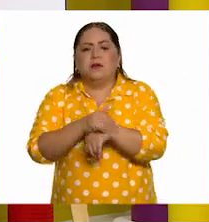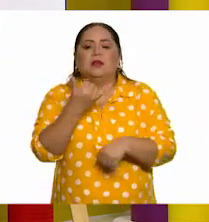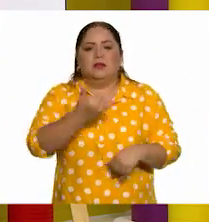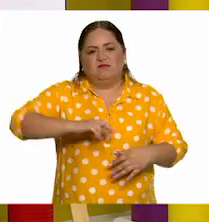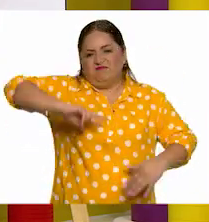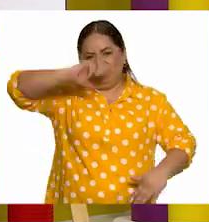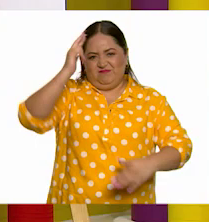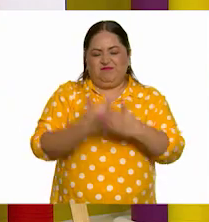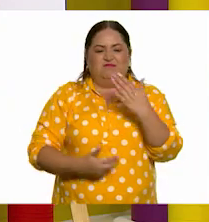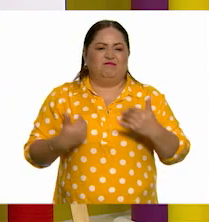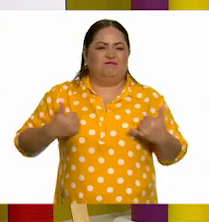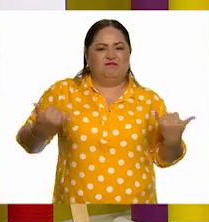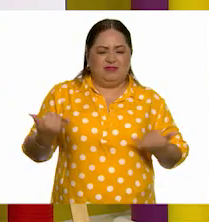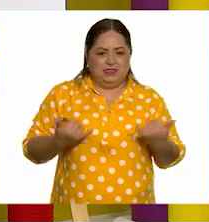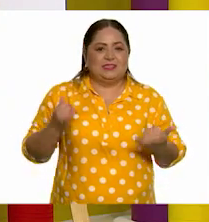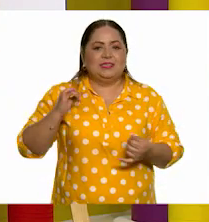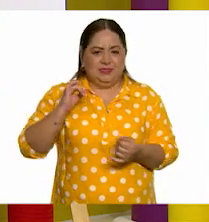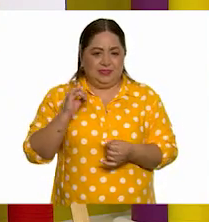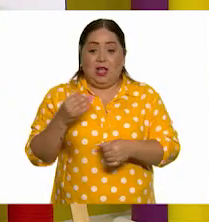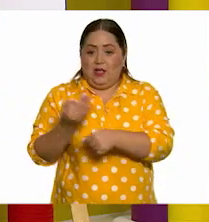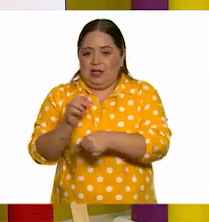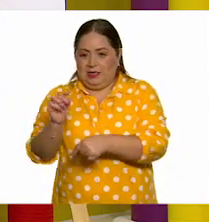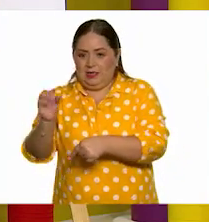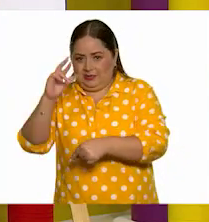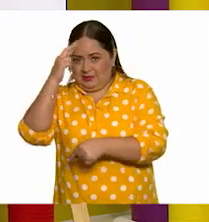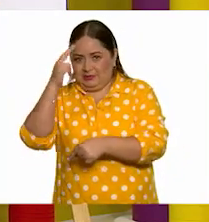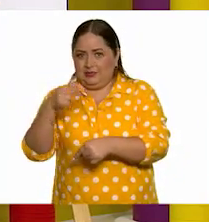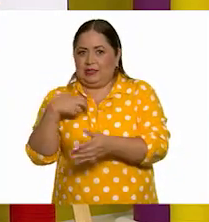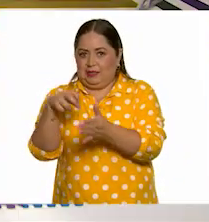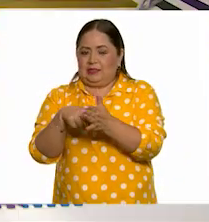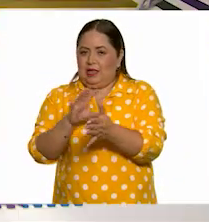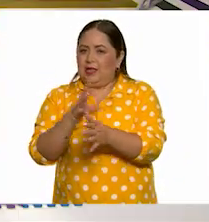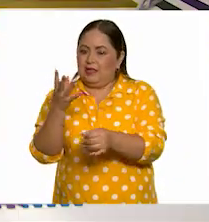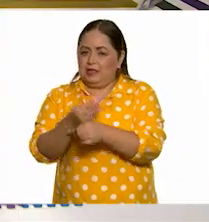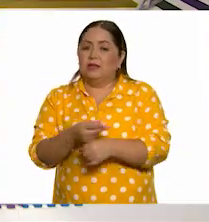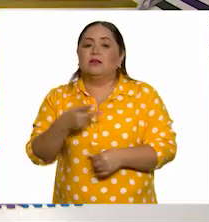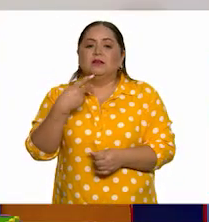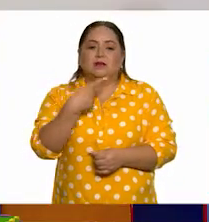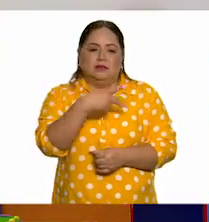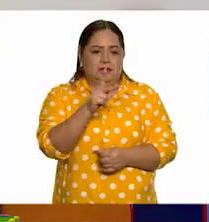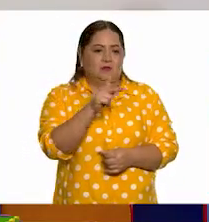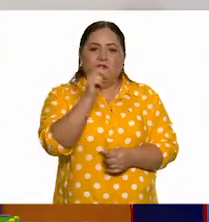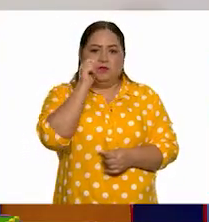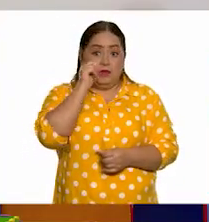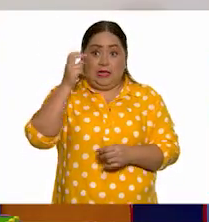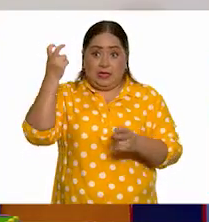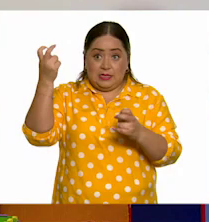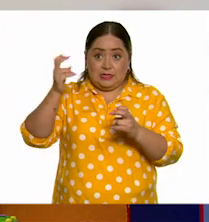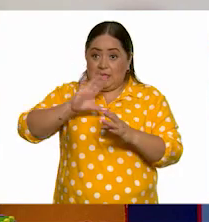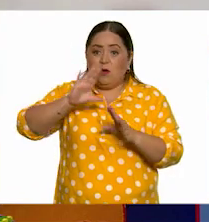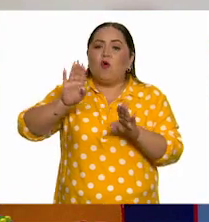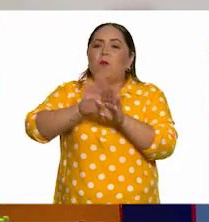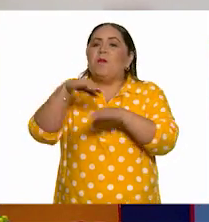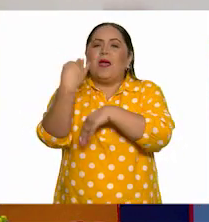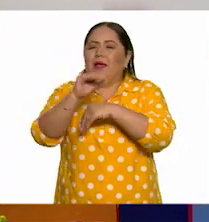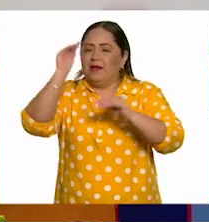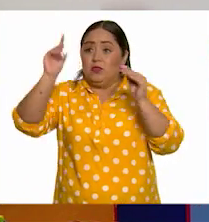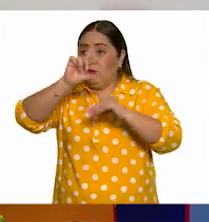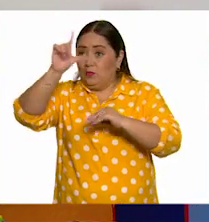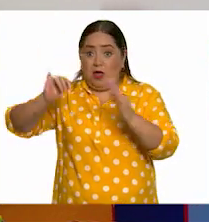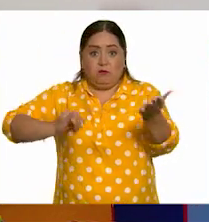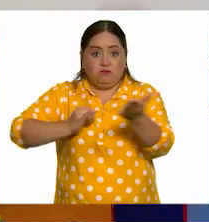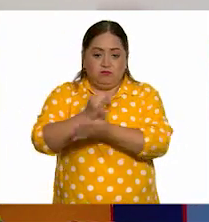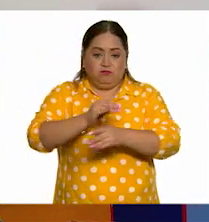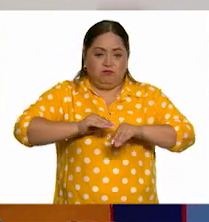rebelde. Aquí me equivoqué, pero lo corregí, acuérdense. Recuerden que es nuestro borrador y este lo podemos utilizar para nuestra